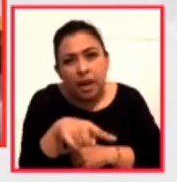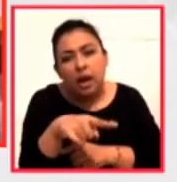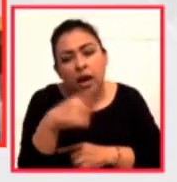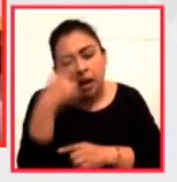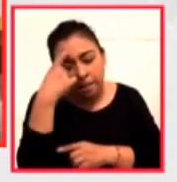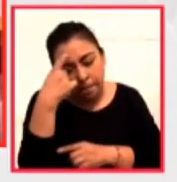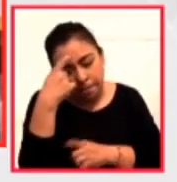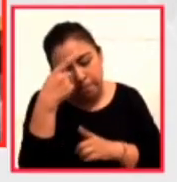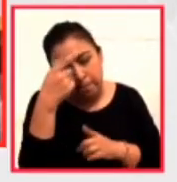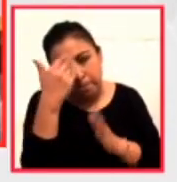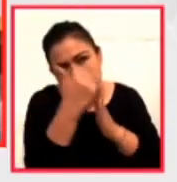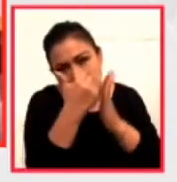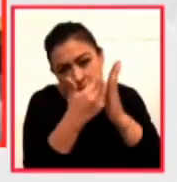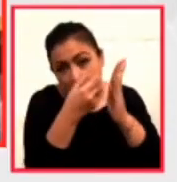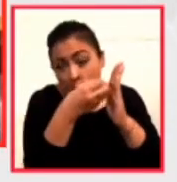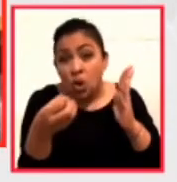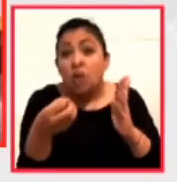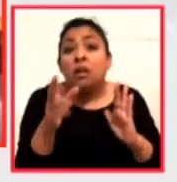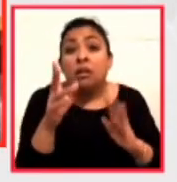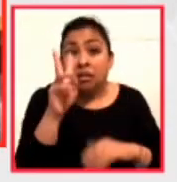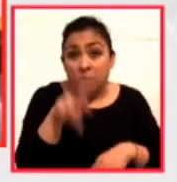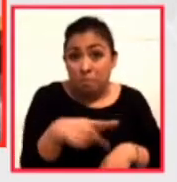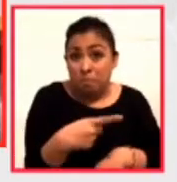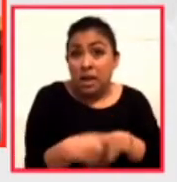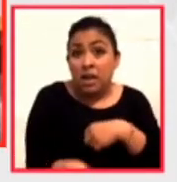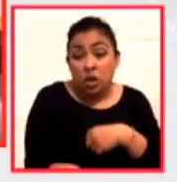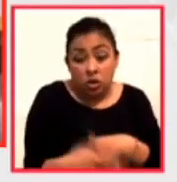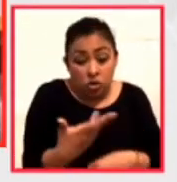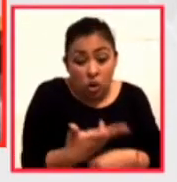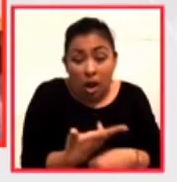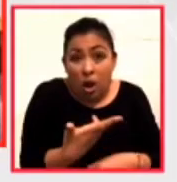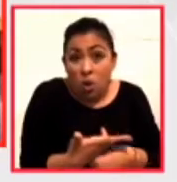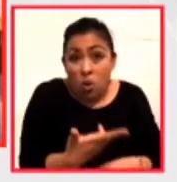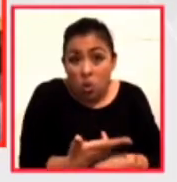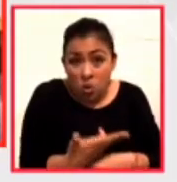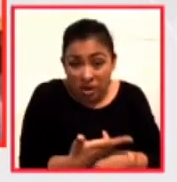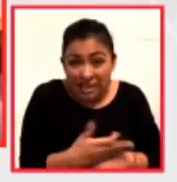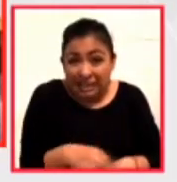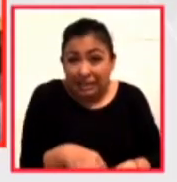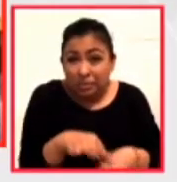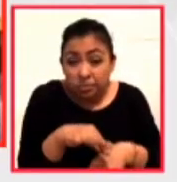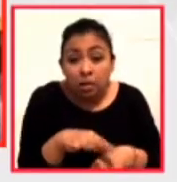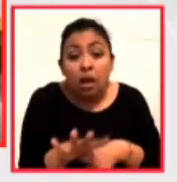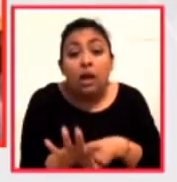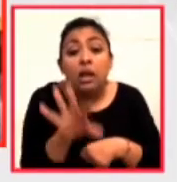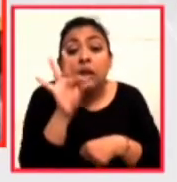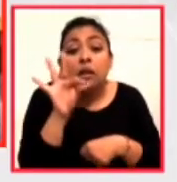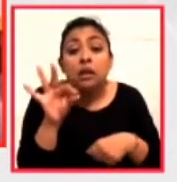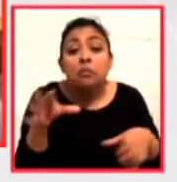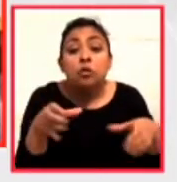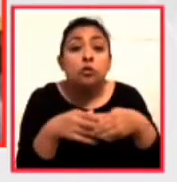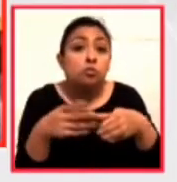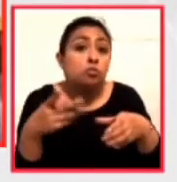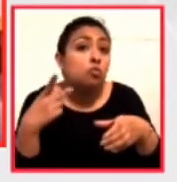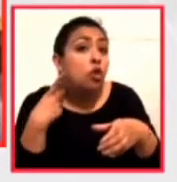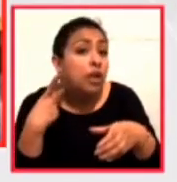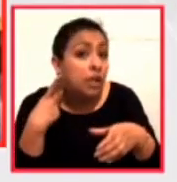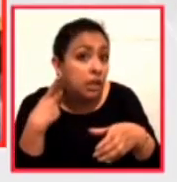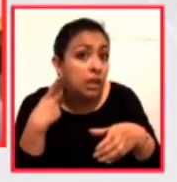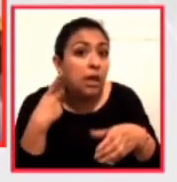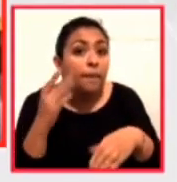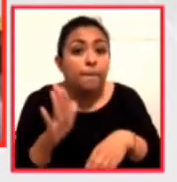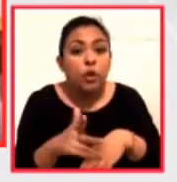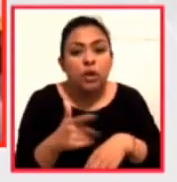es muy peligroso el territorio que estamos pisando donde elegimos a la clase política por motivos